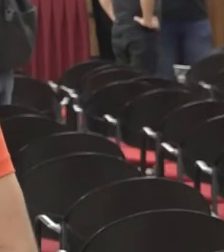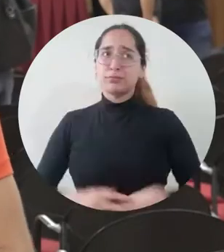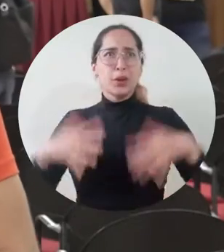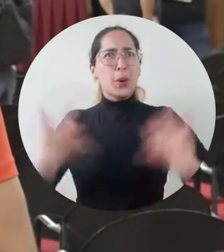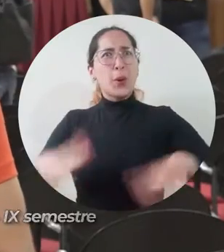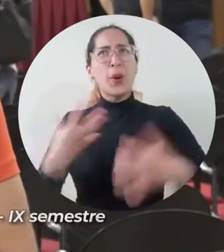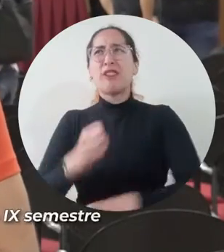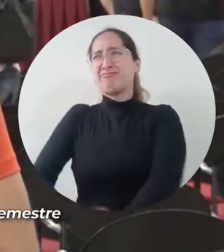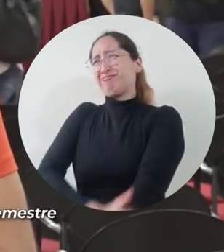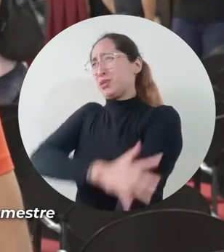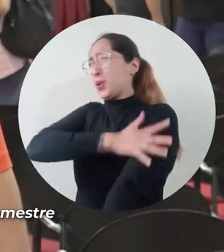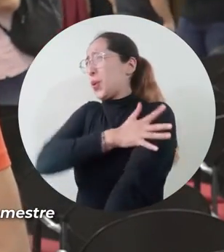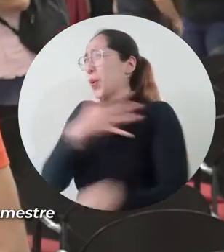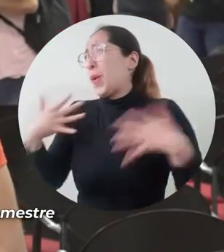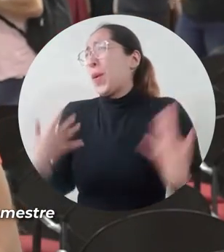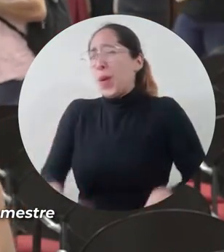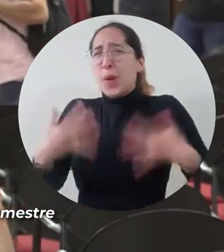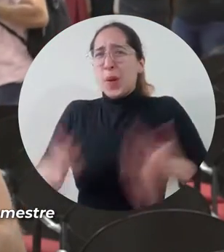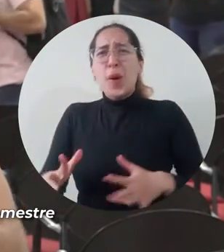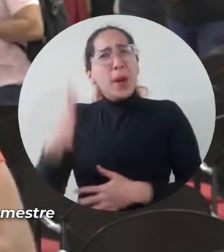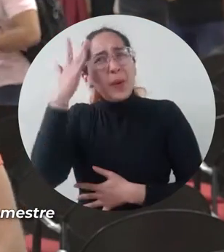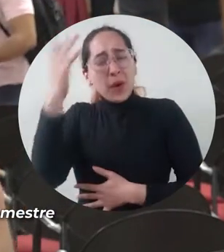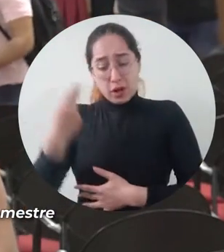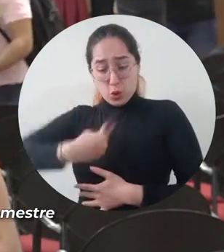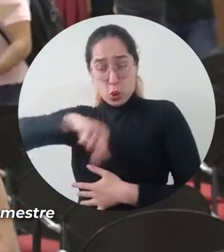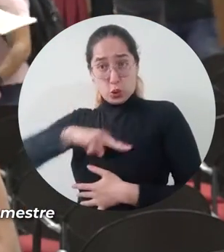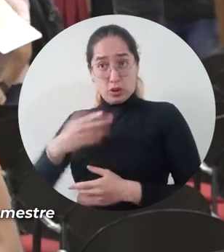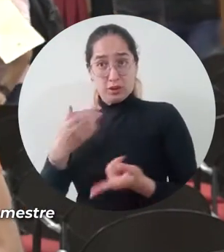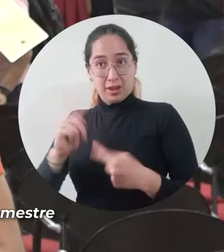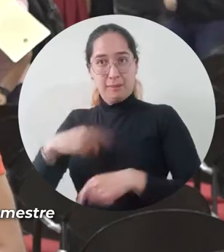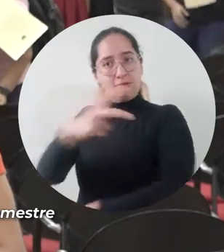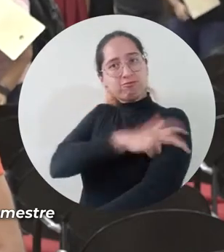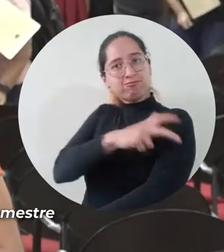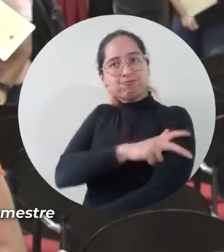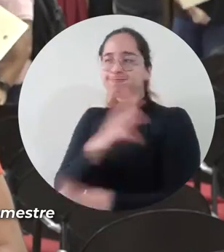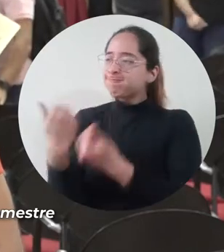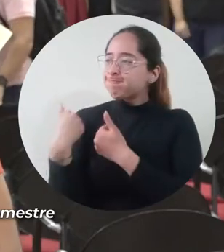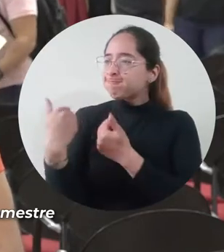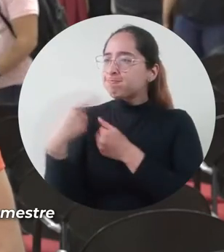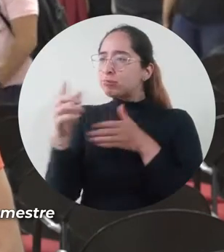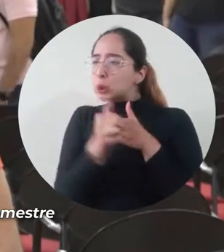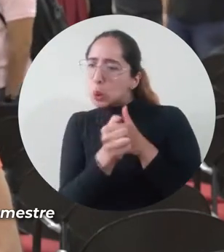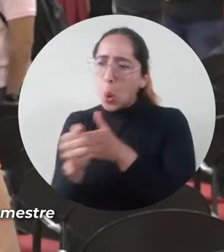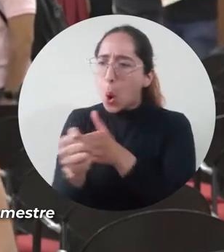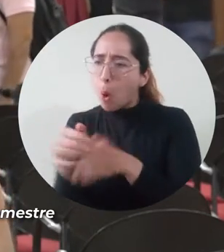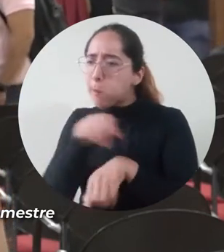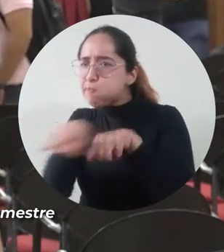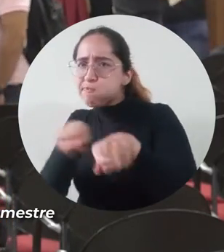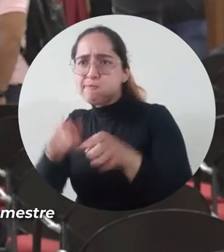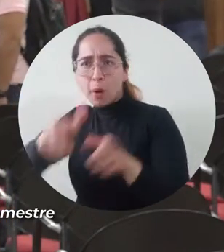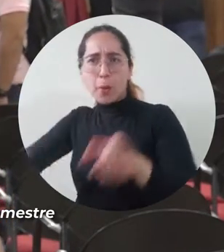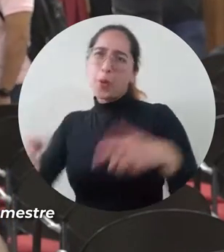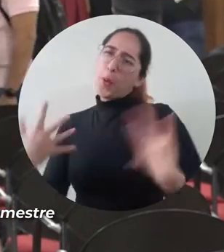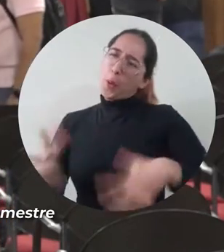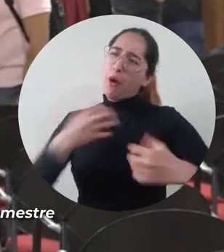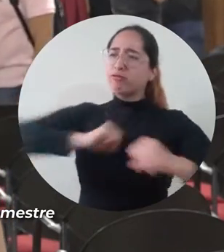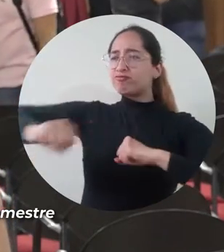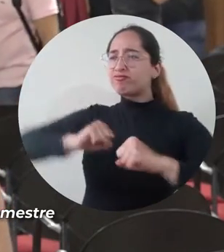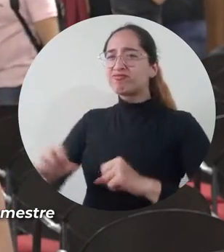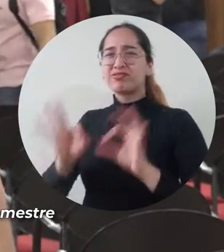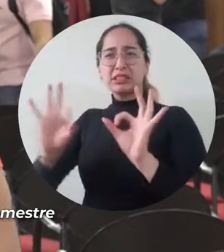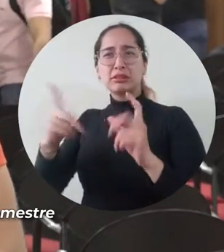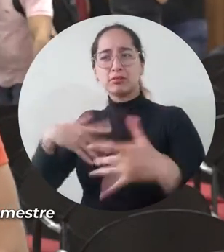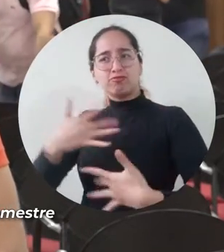Una emoción bastante grande ya que nosotros como monitores venimos ejerciendo una labor bastante bonita, ayudando al